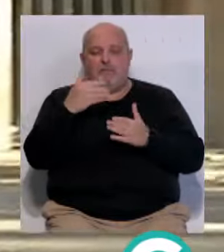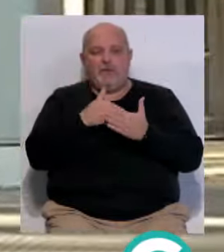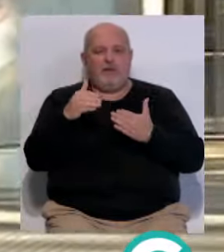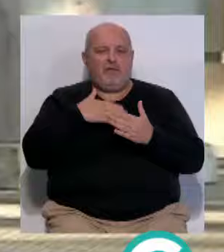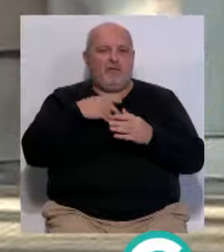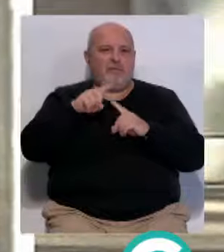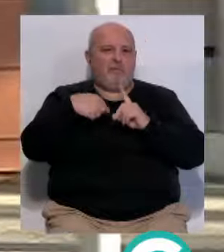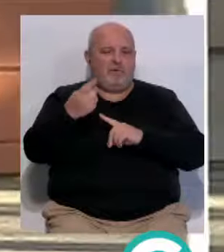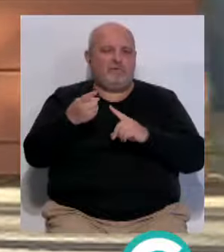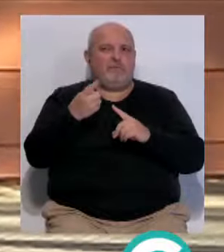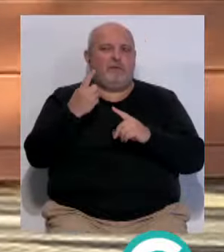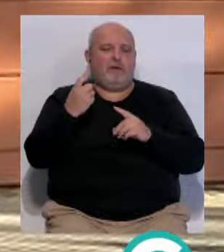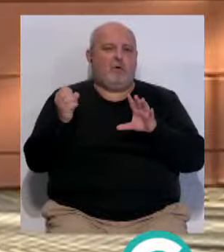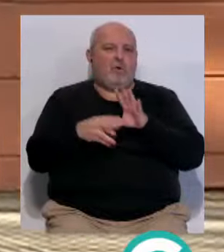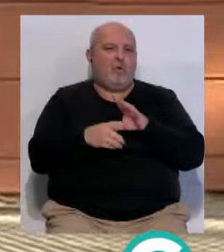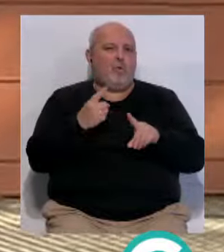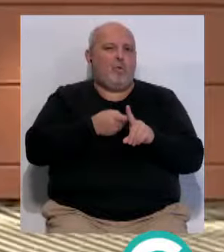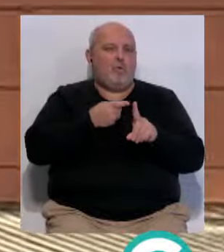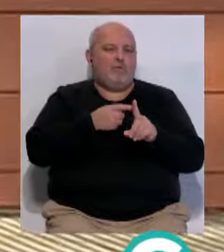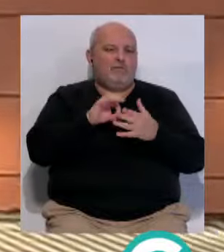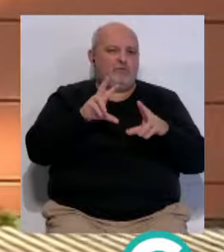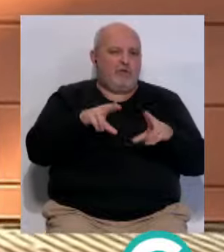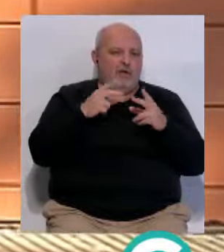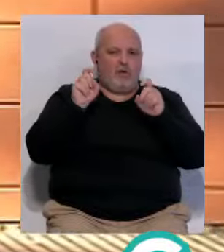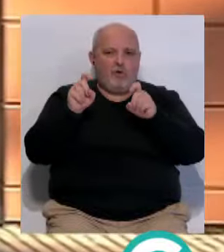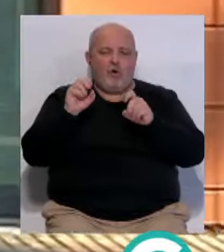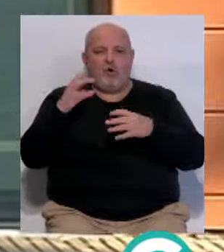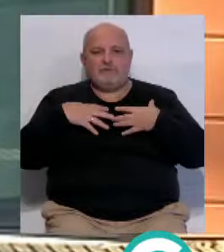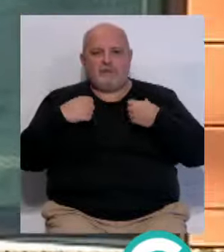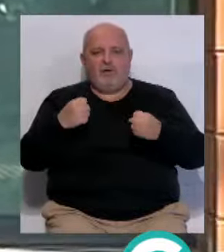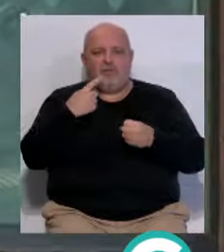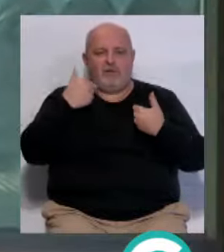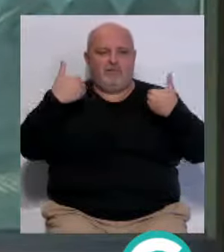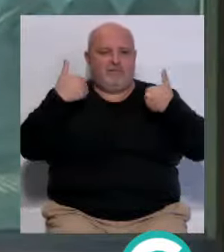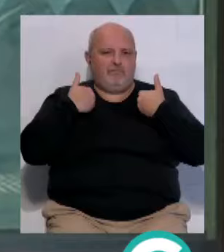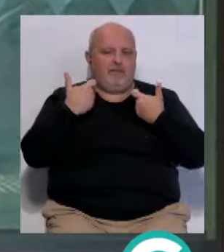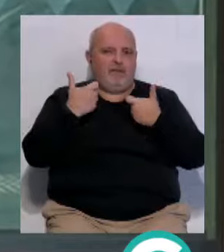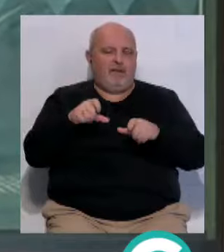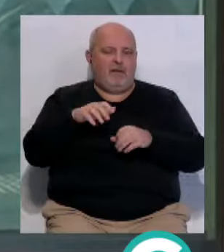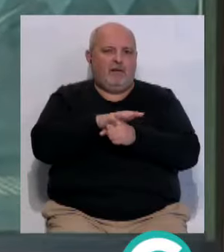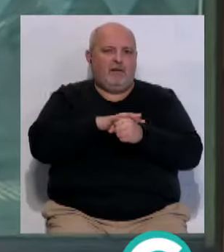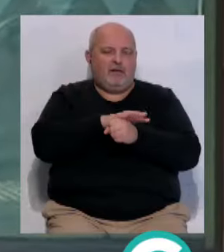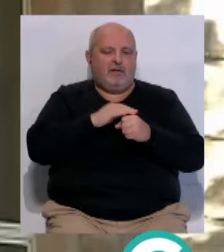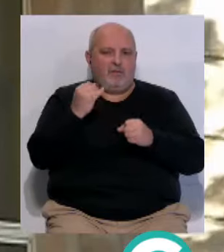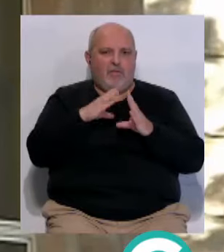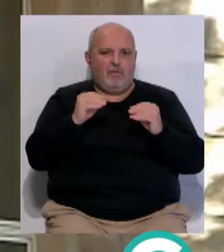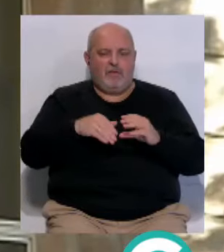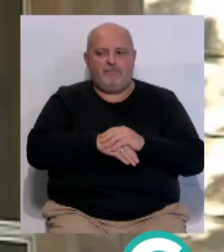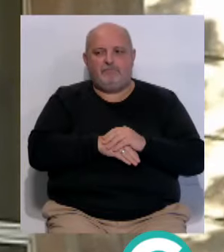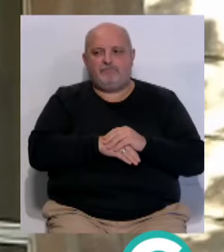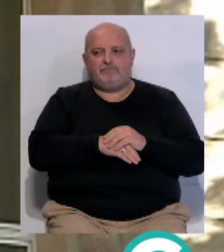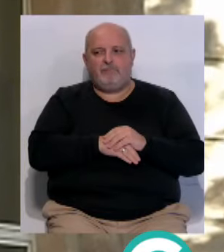millones después... ...que se podrán emplear... ...para asuntos sociales... ...educación o salud... ...según los responsables... ...provinciales de la Junta.